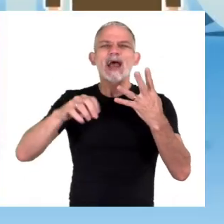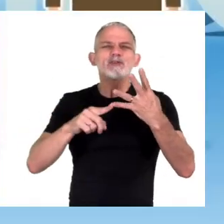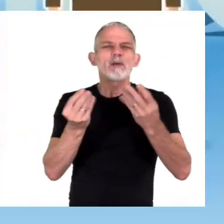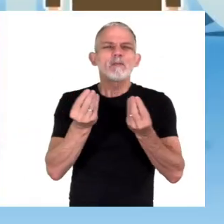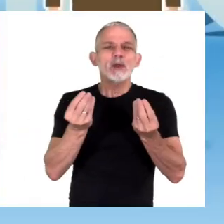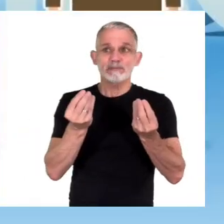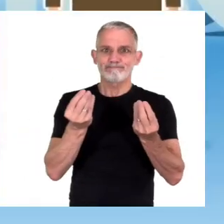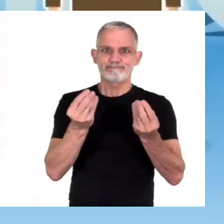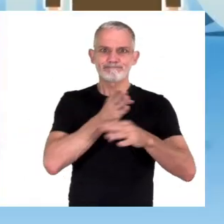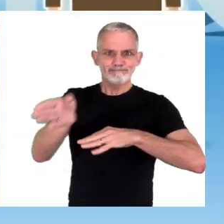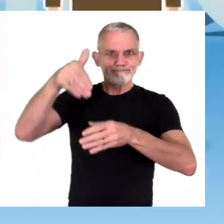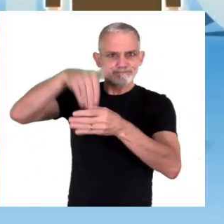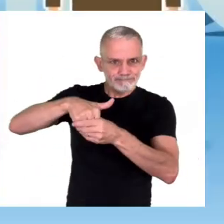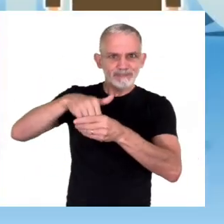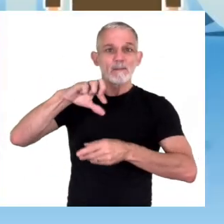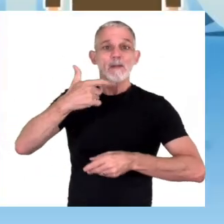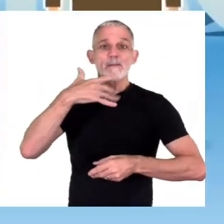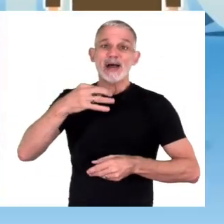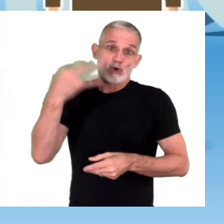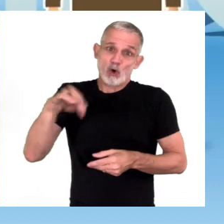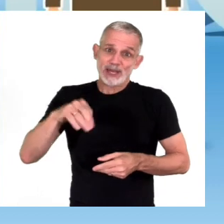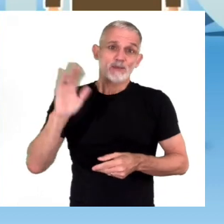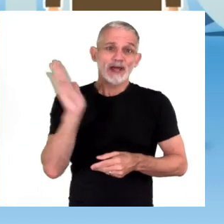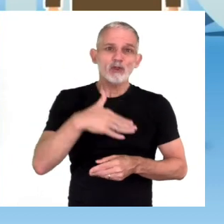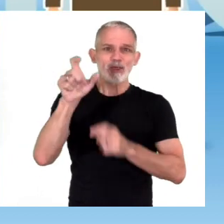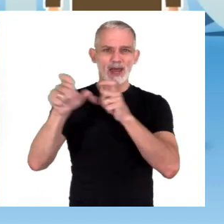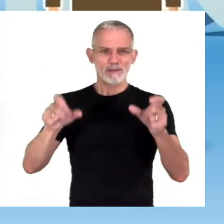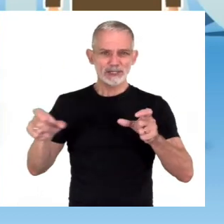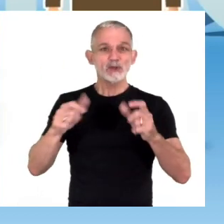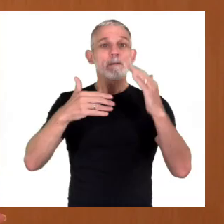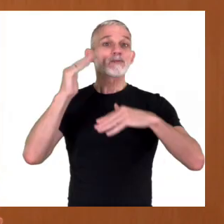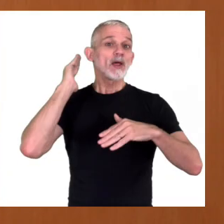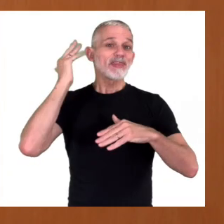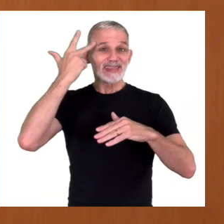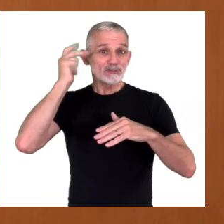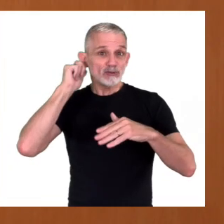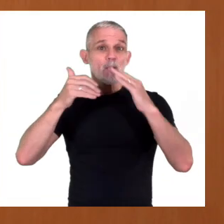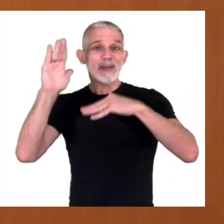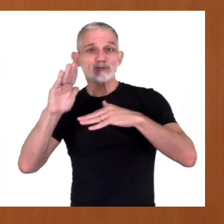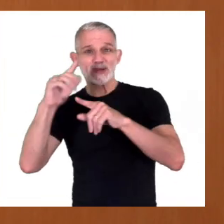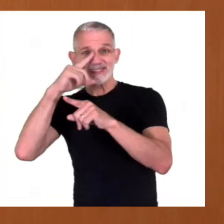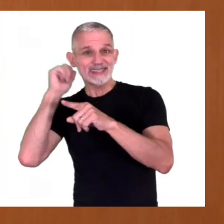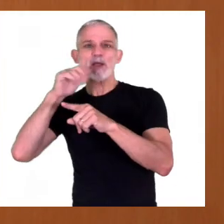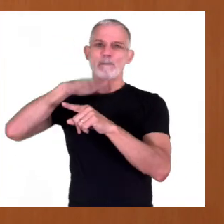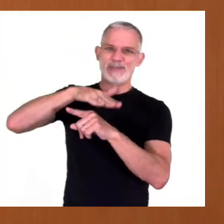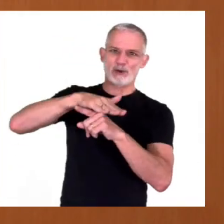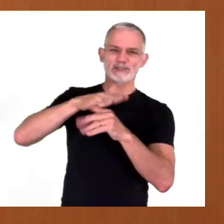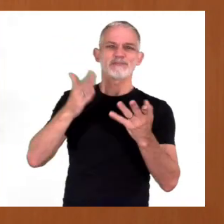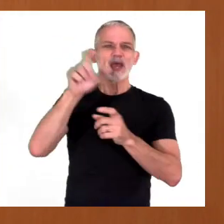Obligatorias indica que la participación en las PASO es obligatoria para todas las personas mayores de 18 años y menores de 70.